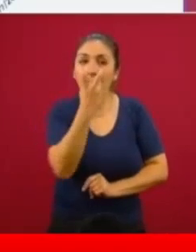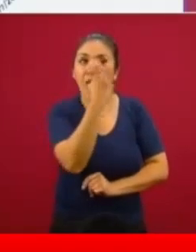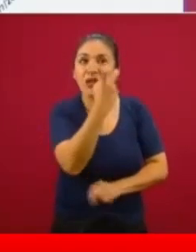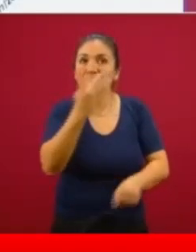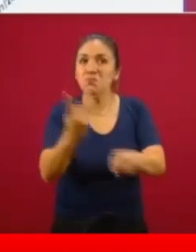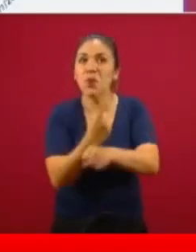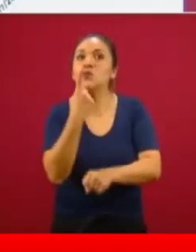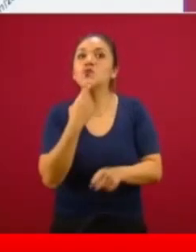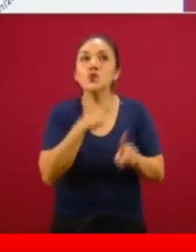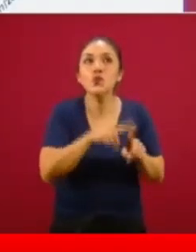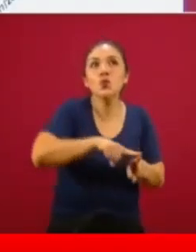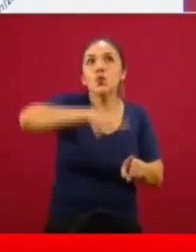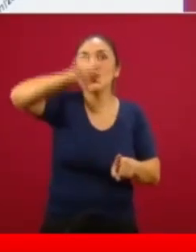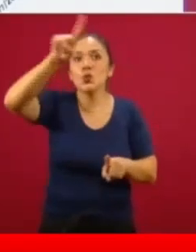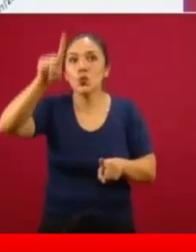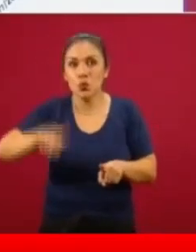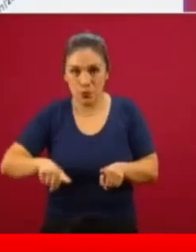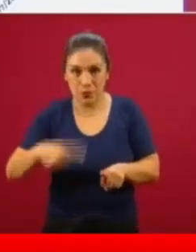ocurrido.